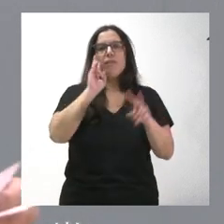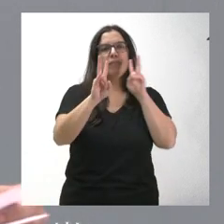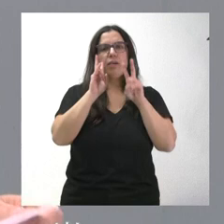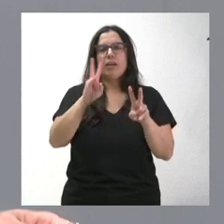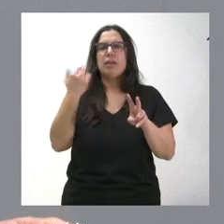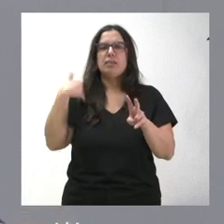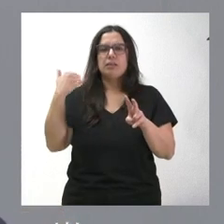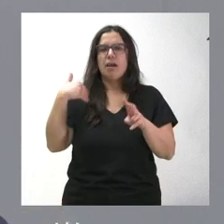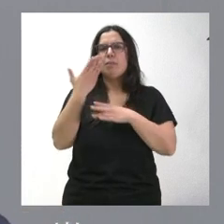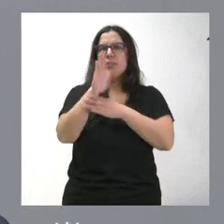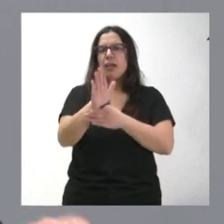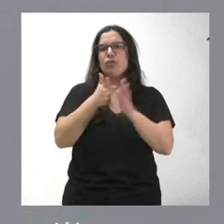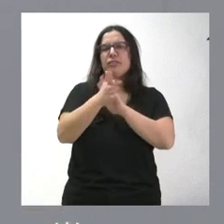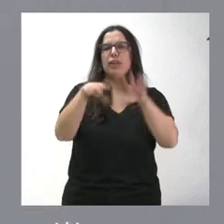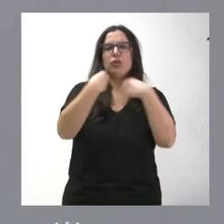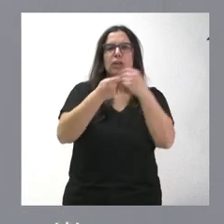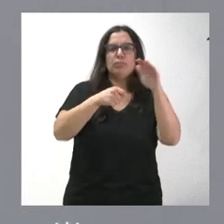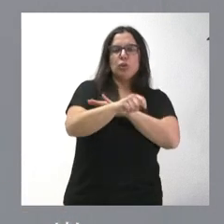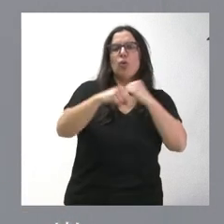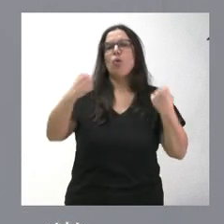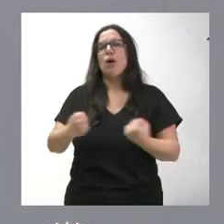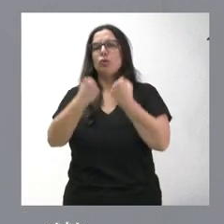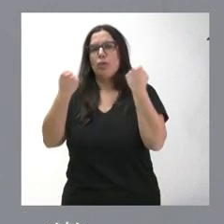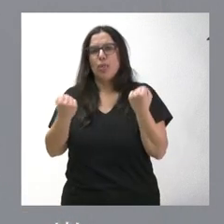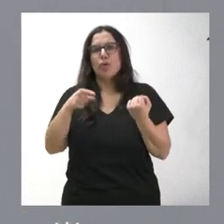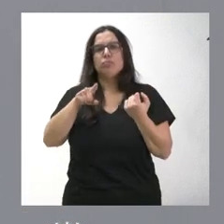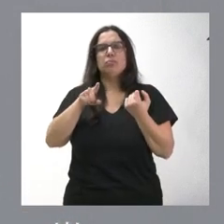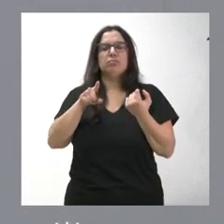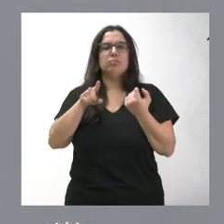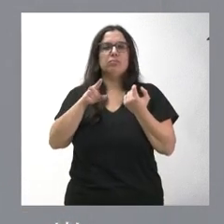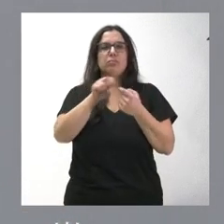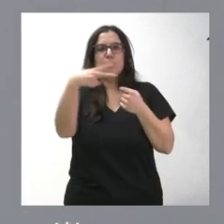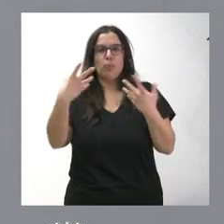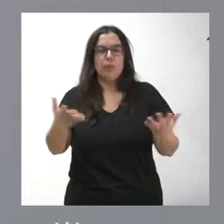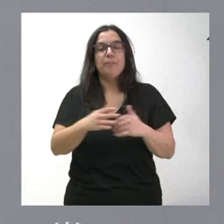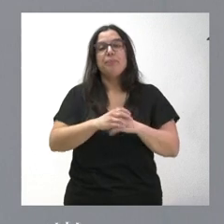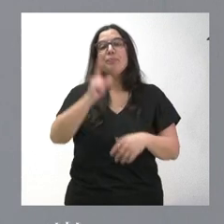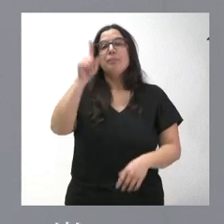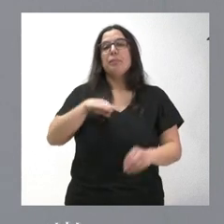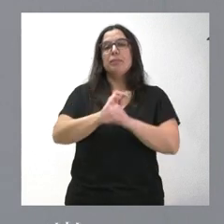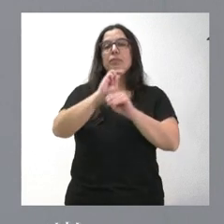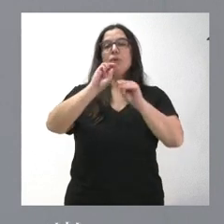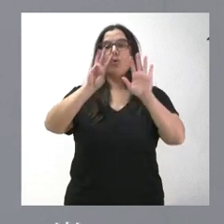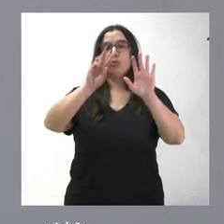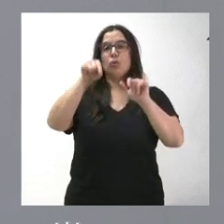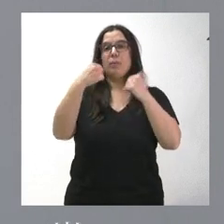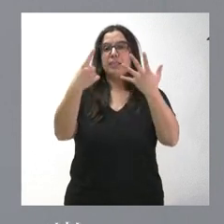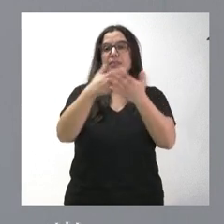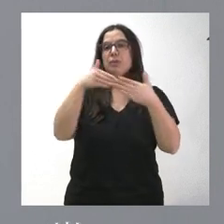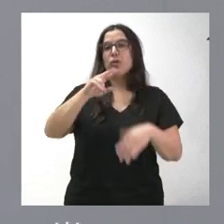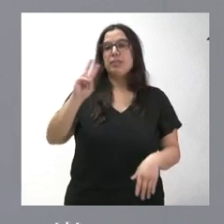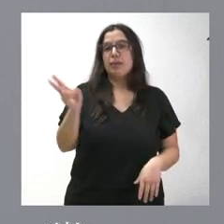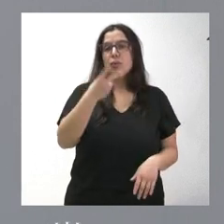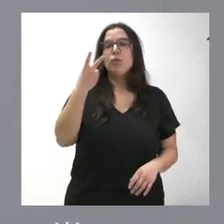que supone en términos de inversión y de actuación estas inversiones. Se destinan 8,6 millones de